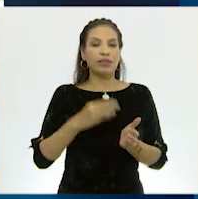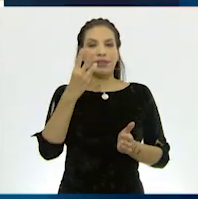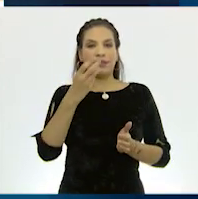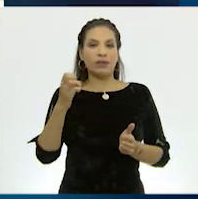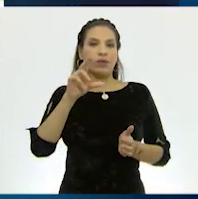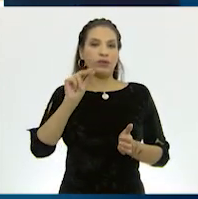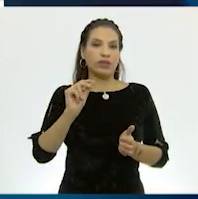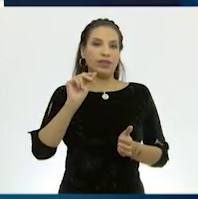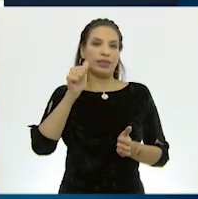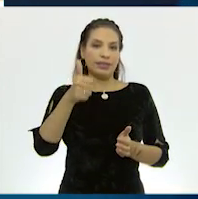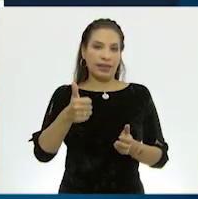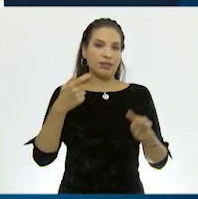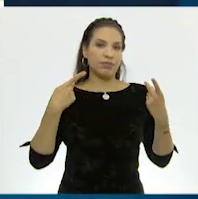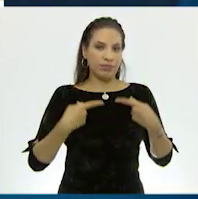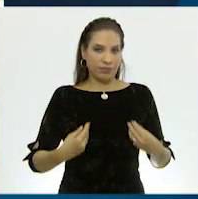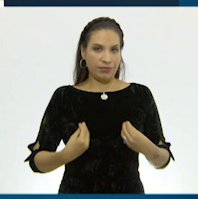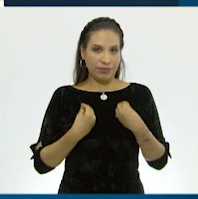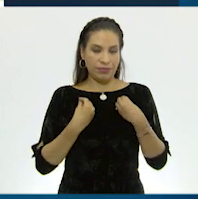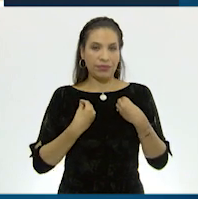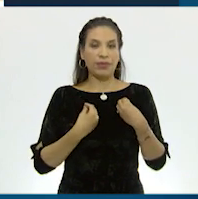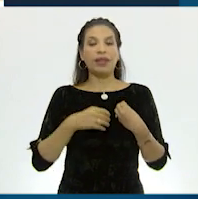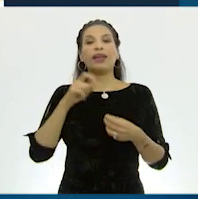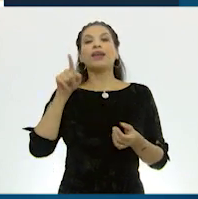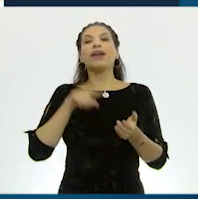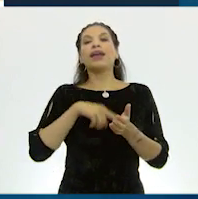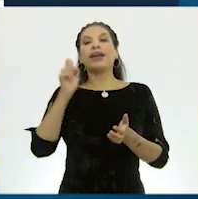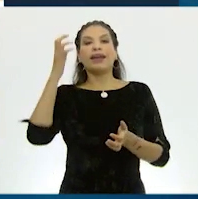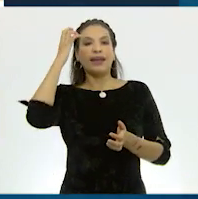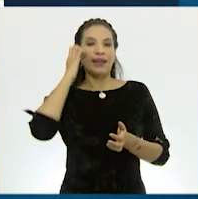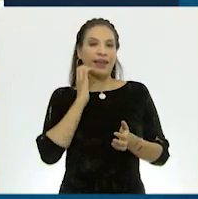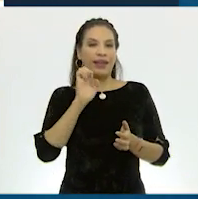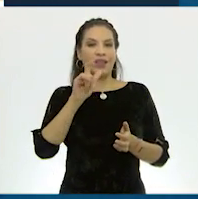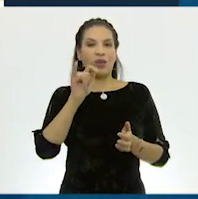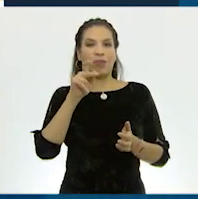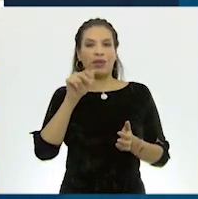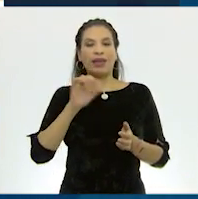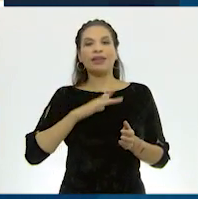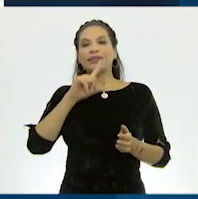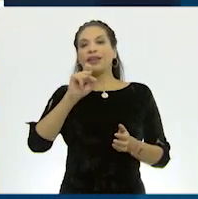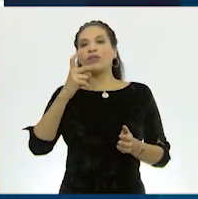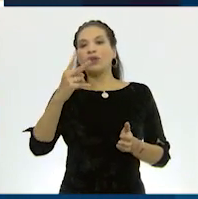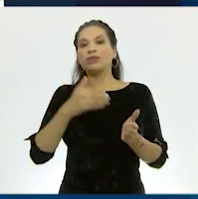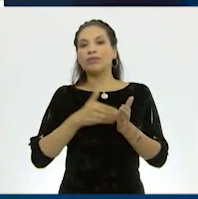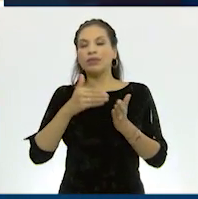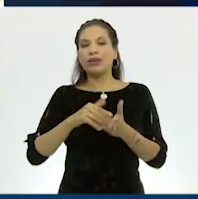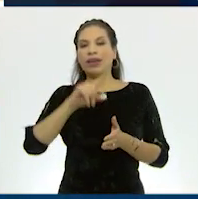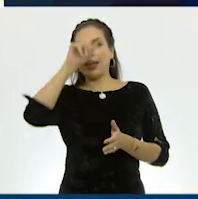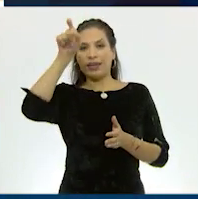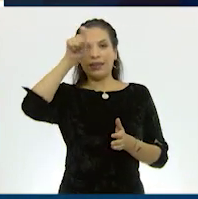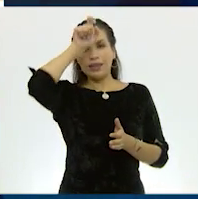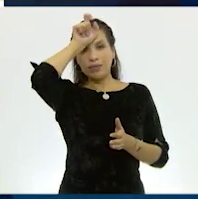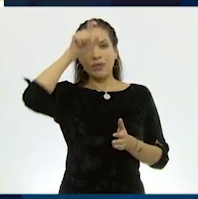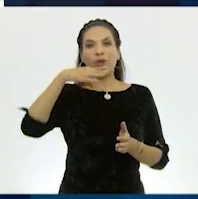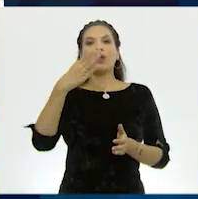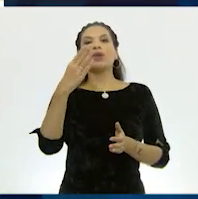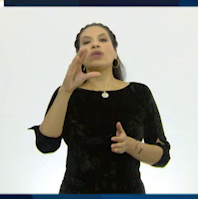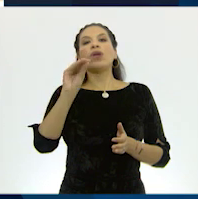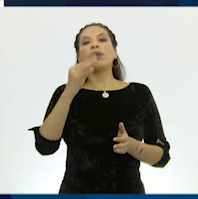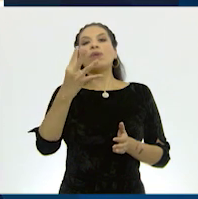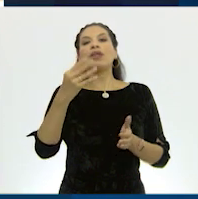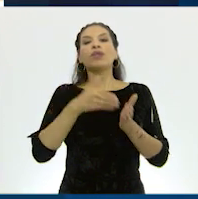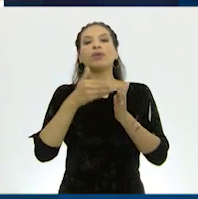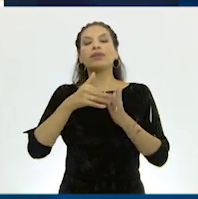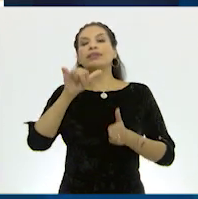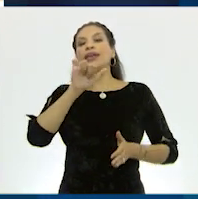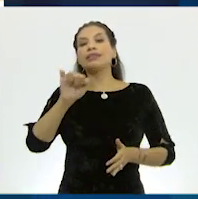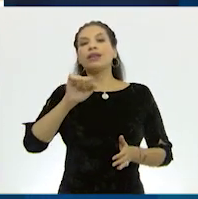386 habitantes. Etiopía, poco más de 102 millones. Egipto, 94 millones